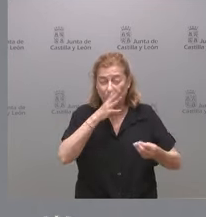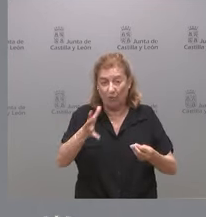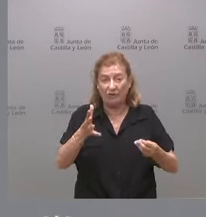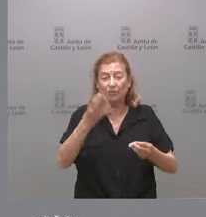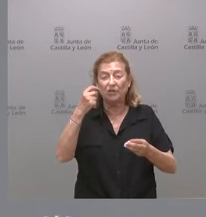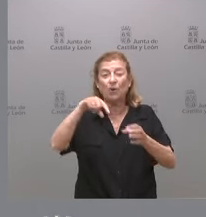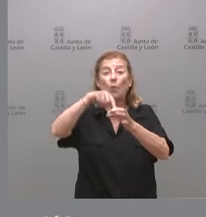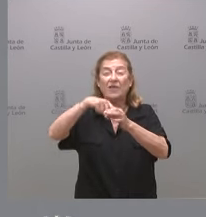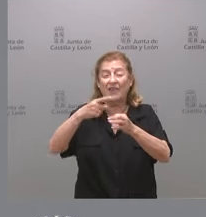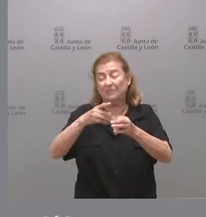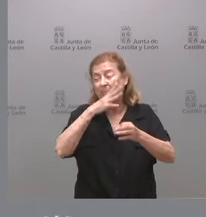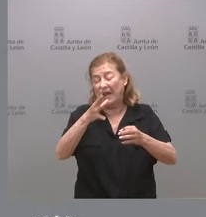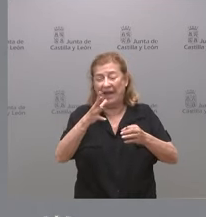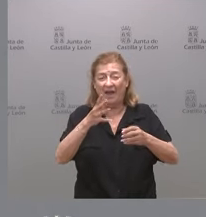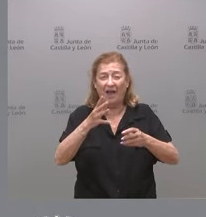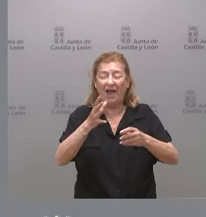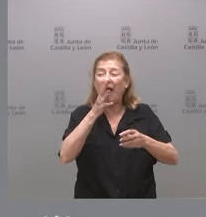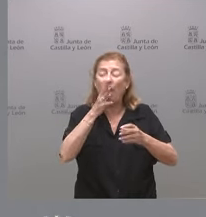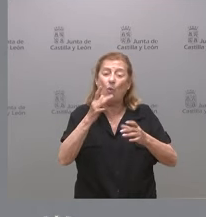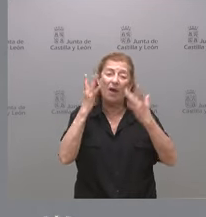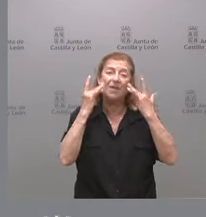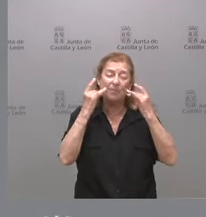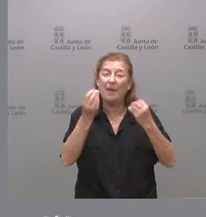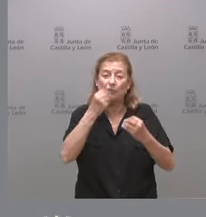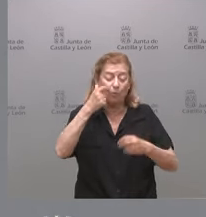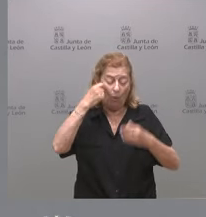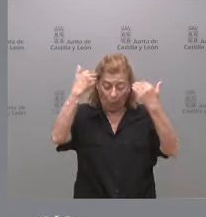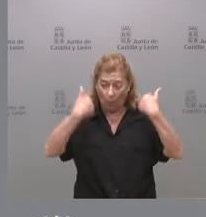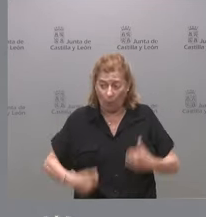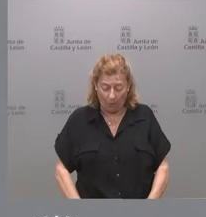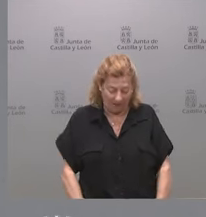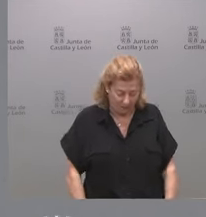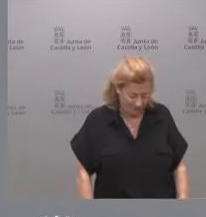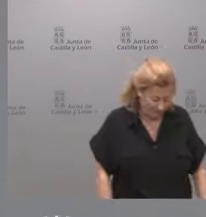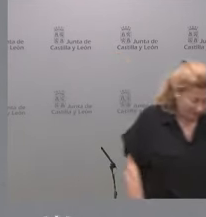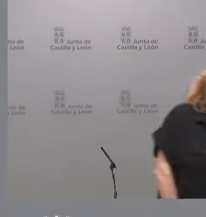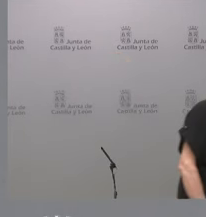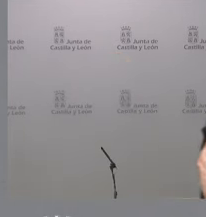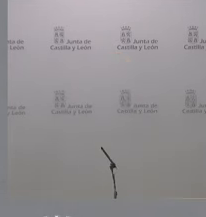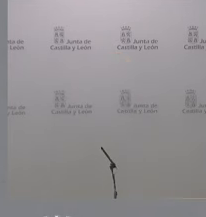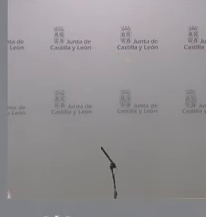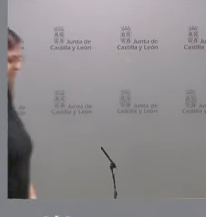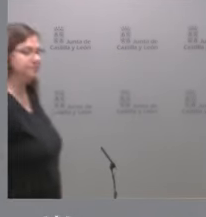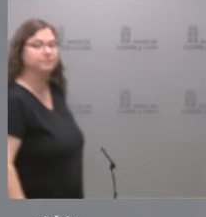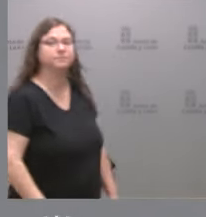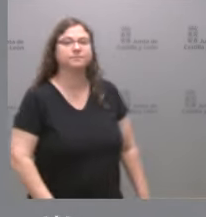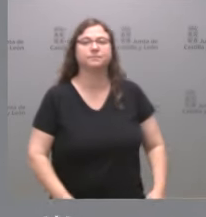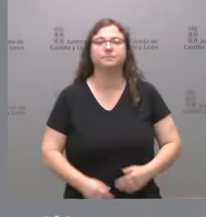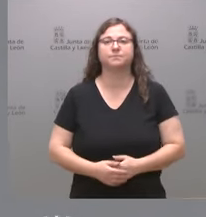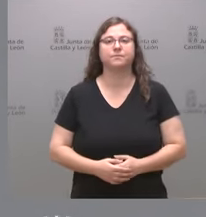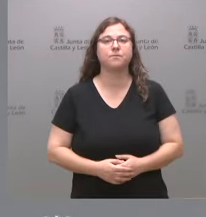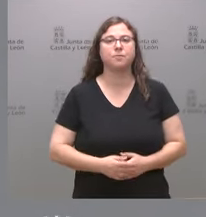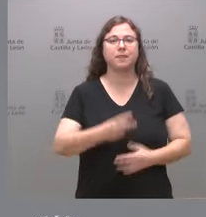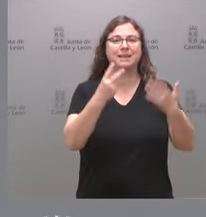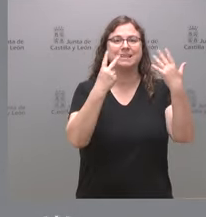unidades de abastecimiento y potabilización de agua de consumo humano. 7,7 millones de euros para la formación en